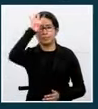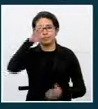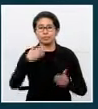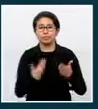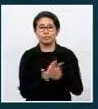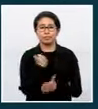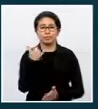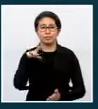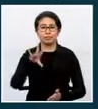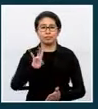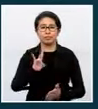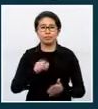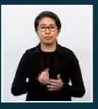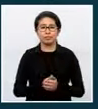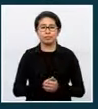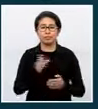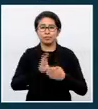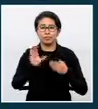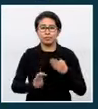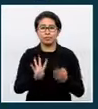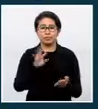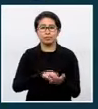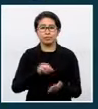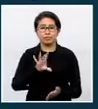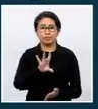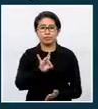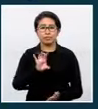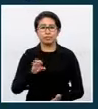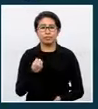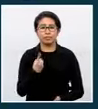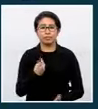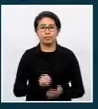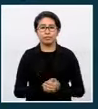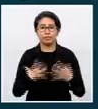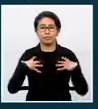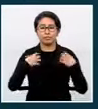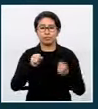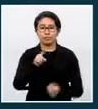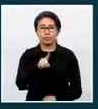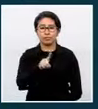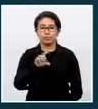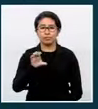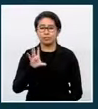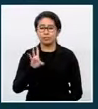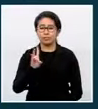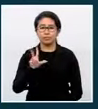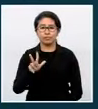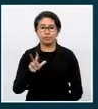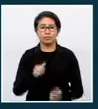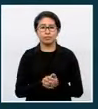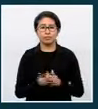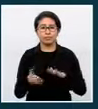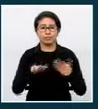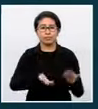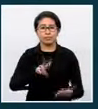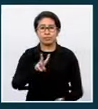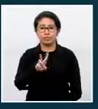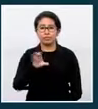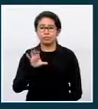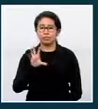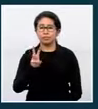nuevos contagios 17. Total 4.811 recuperados. 173 decesos